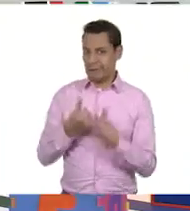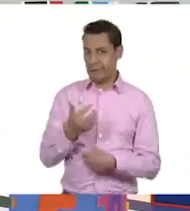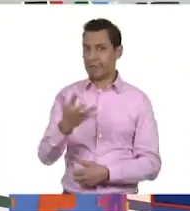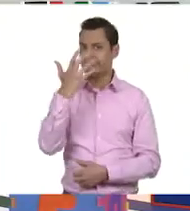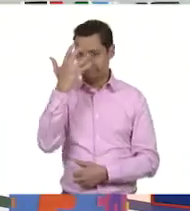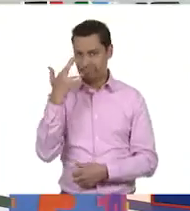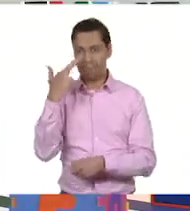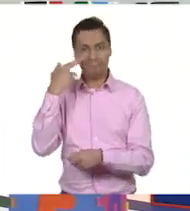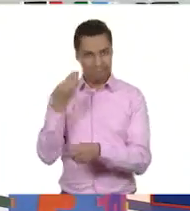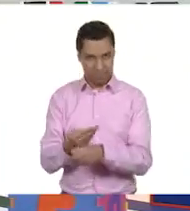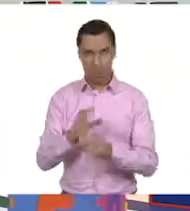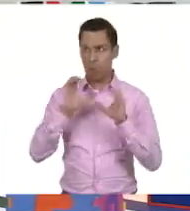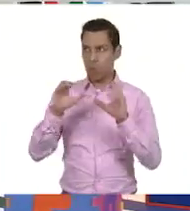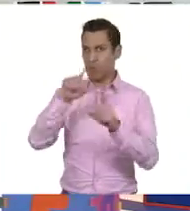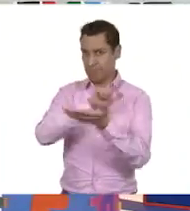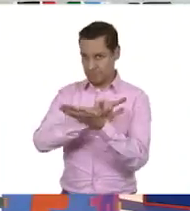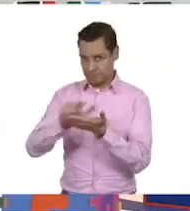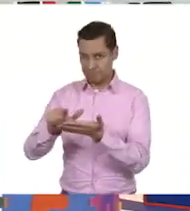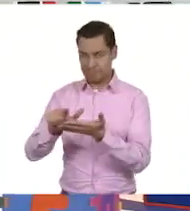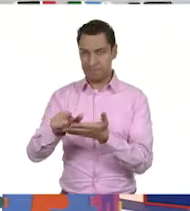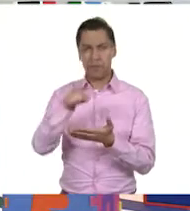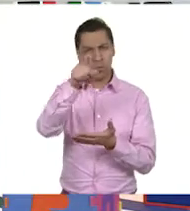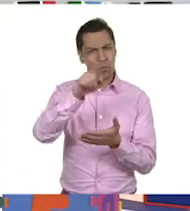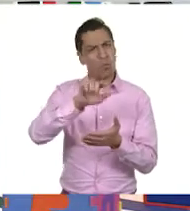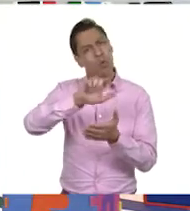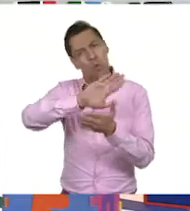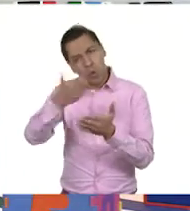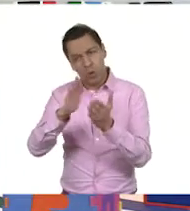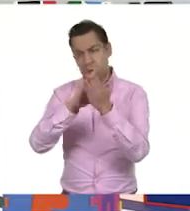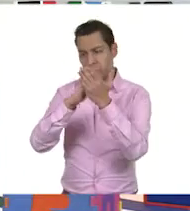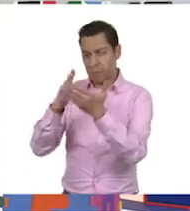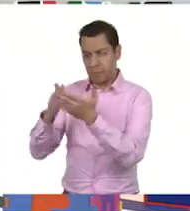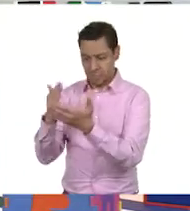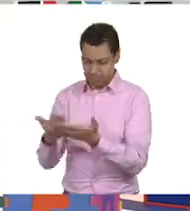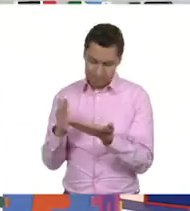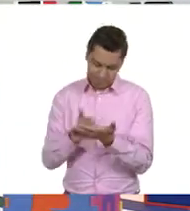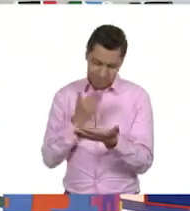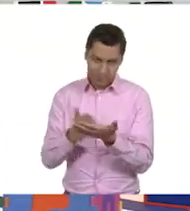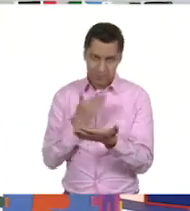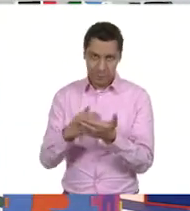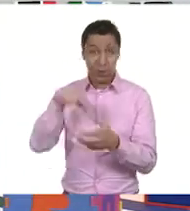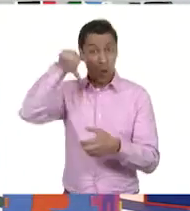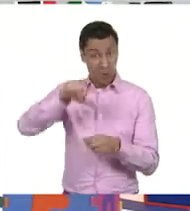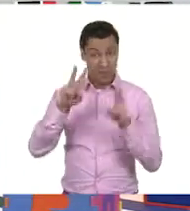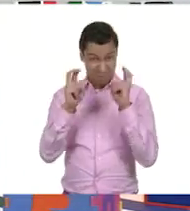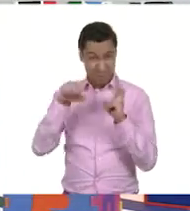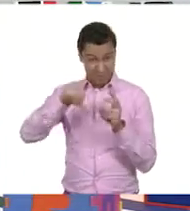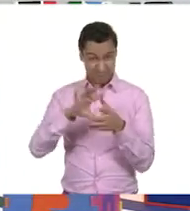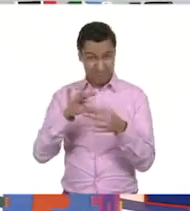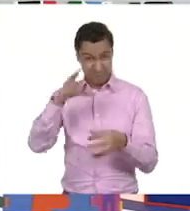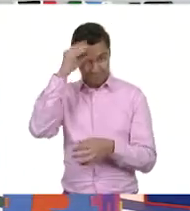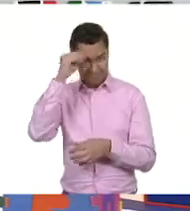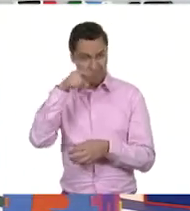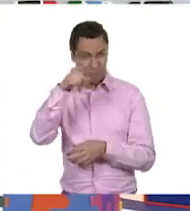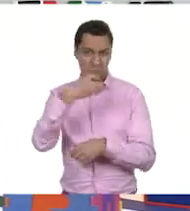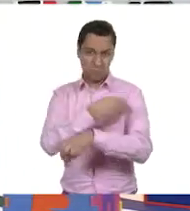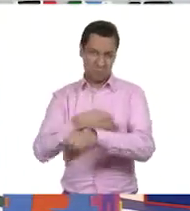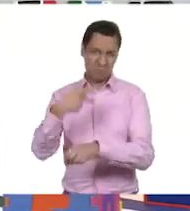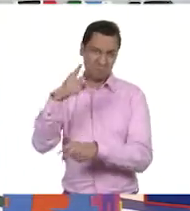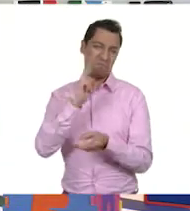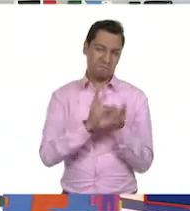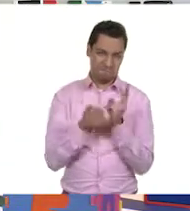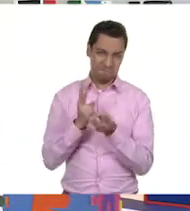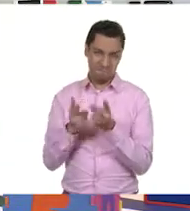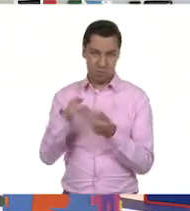Ahora, si te es posible, consulta otros libros y comenta el tema de hoy con tu familia. Si tienes la fortuna de hablar una lengua